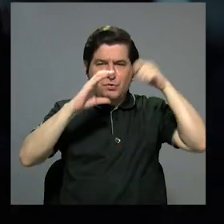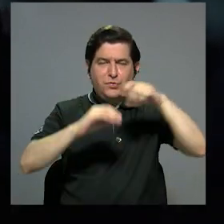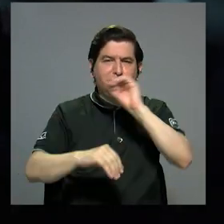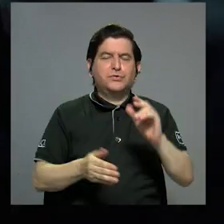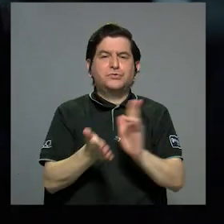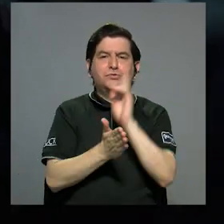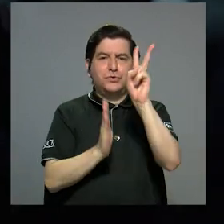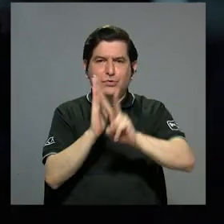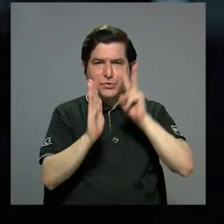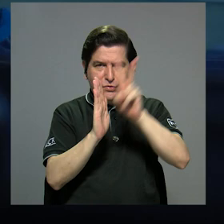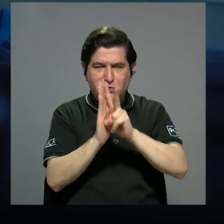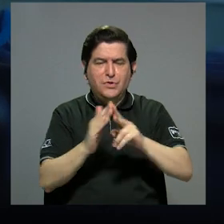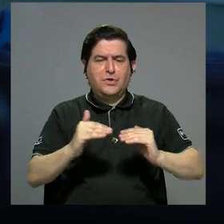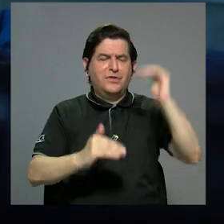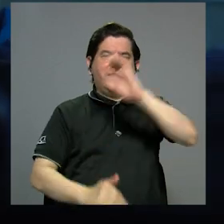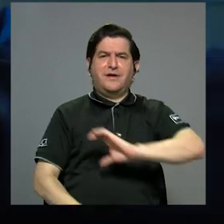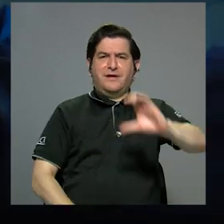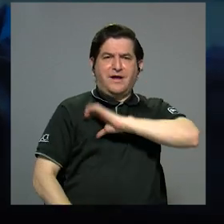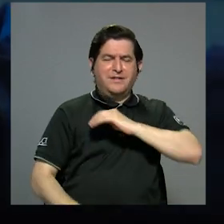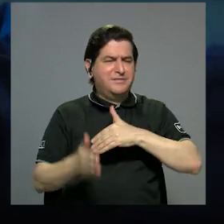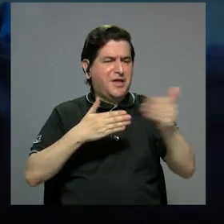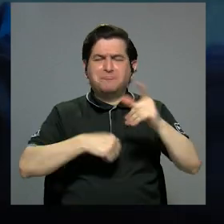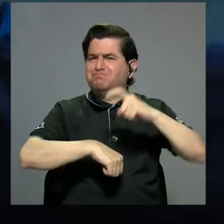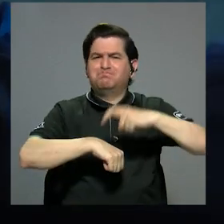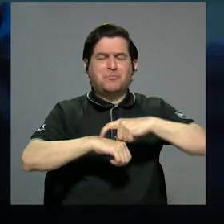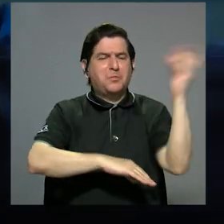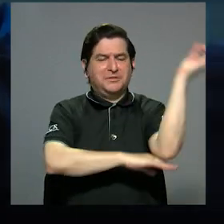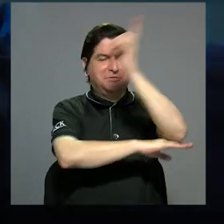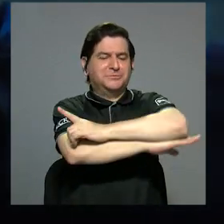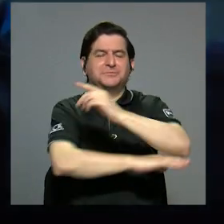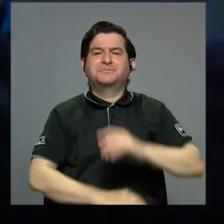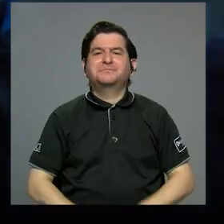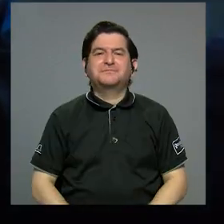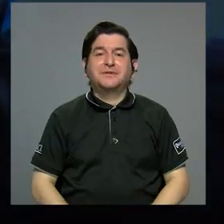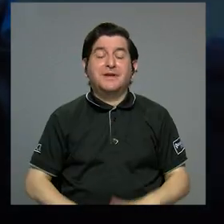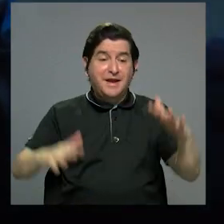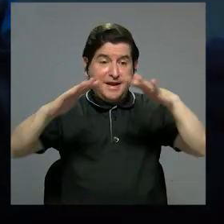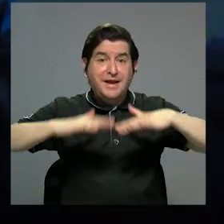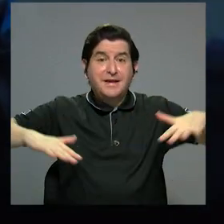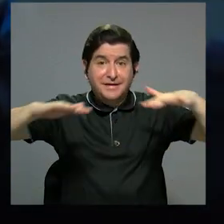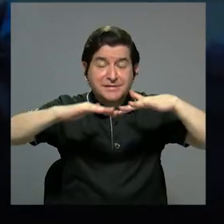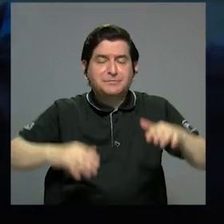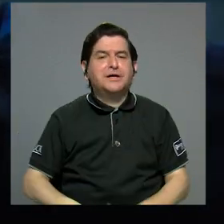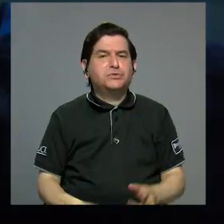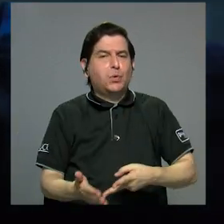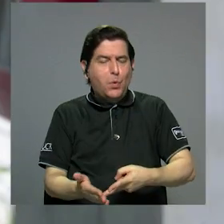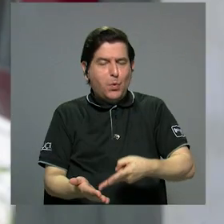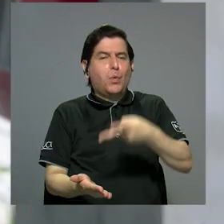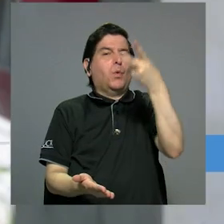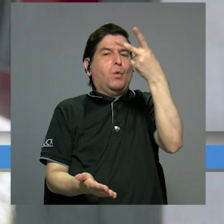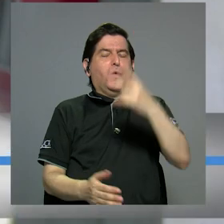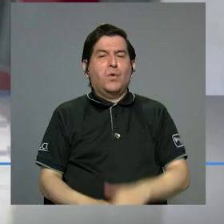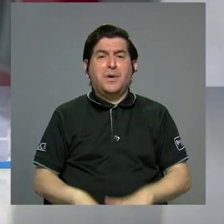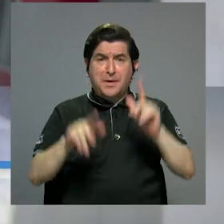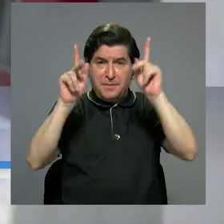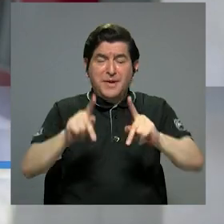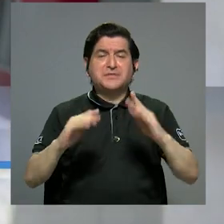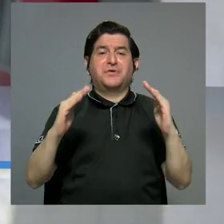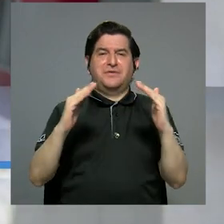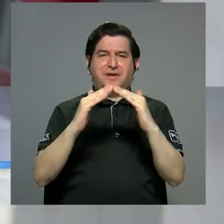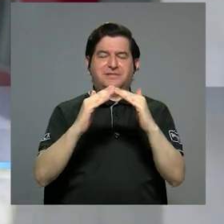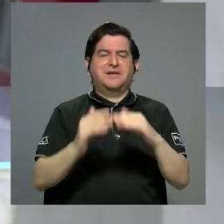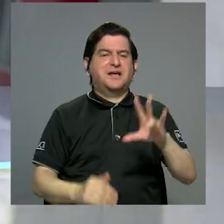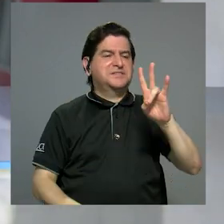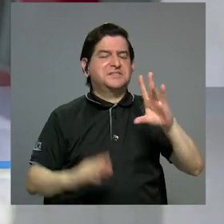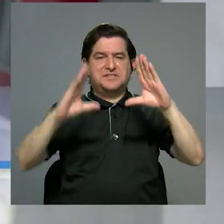cinematográficas y documentales de alta calidad en cualquier momento del día. Es un espacio muy rico porque